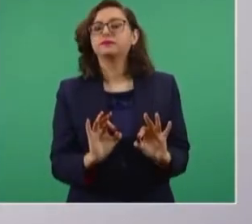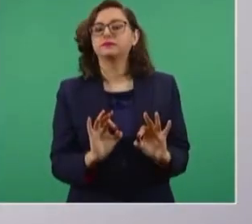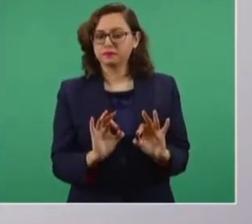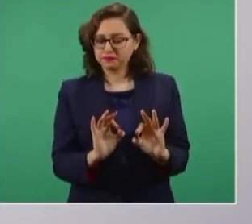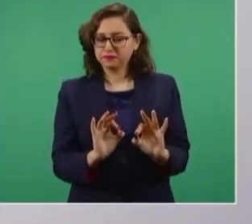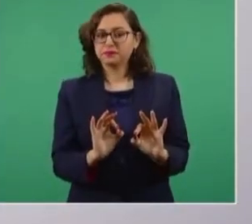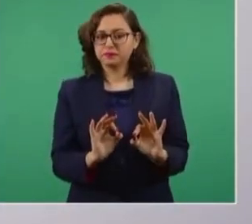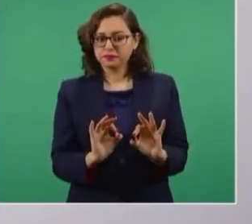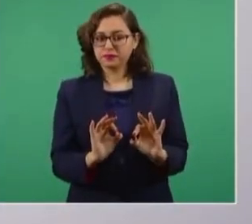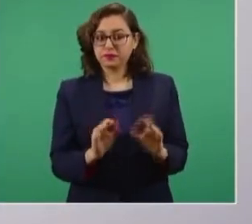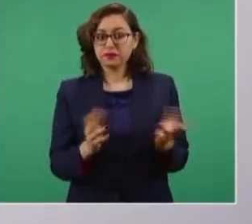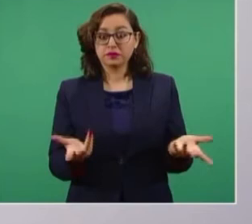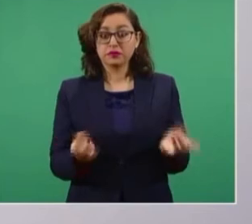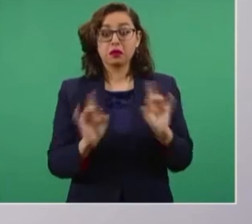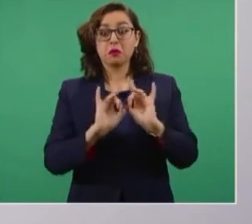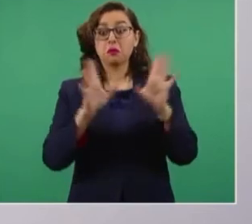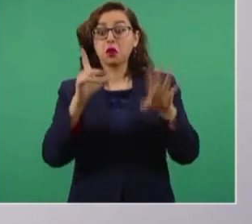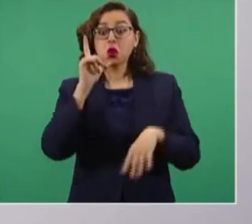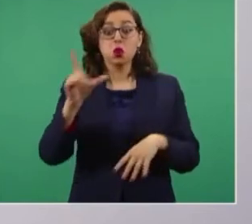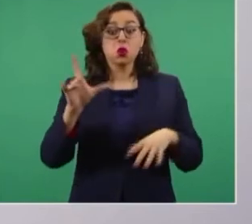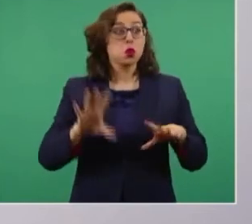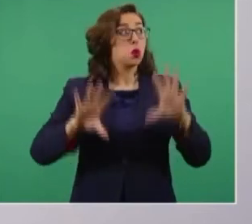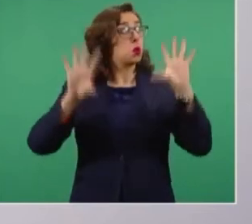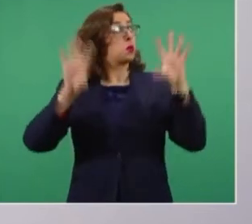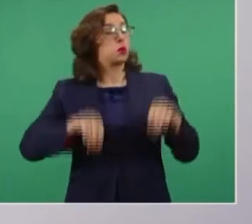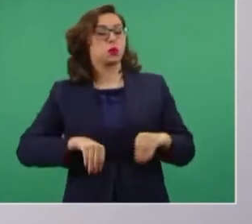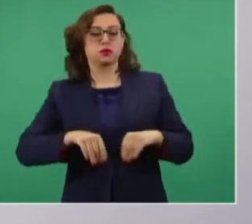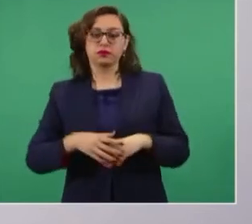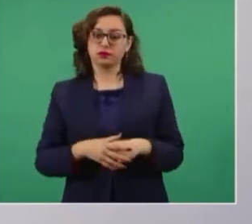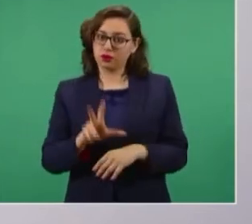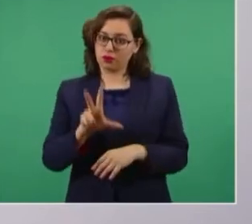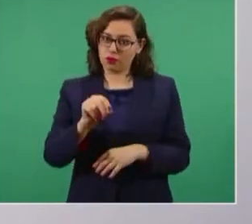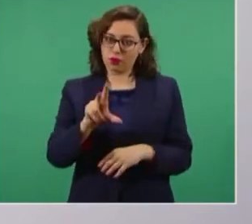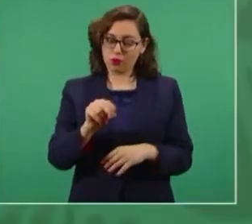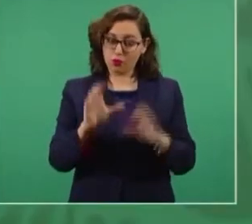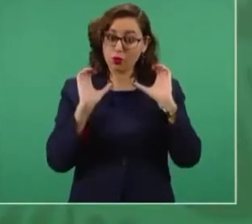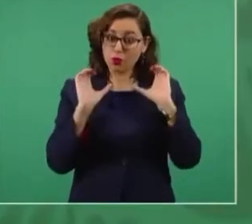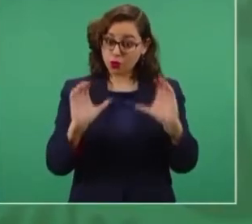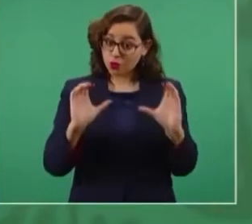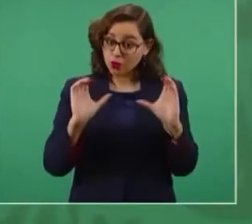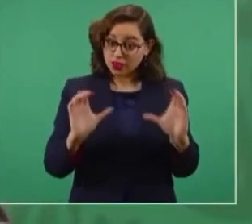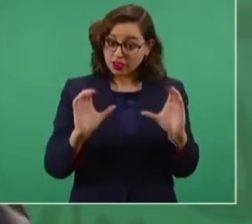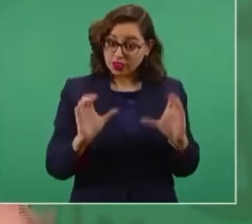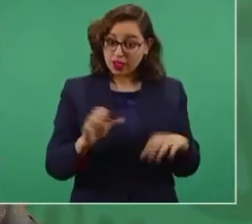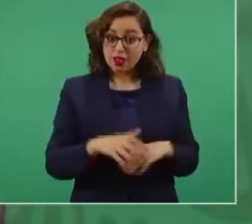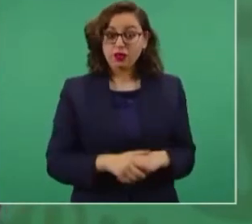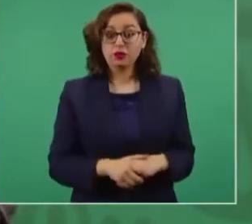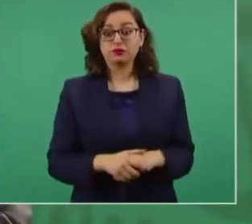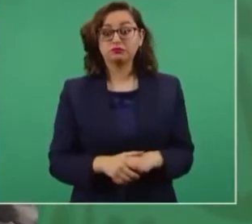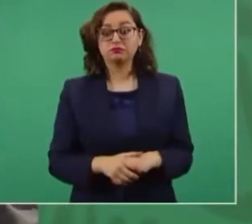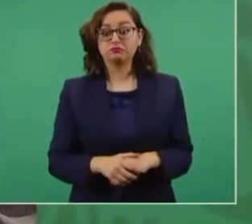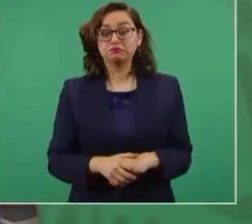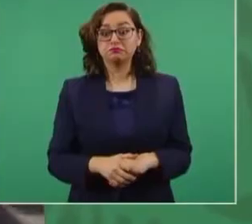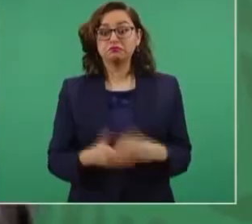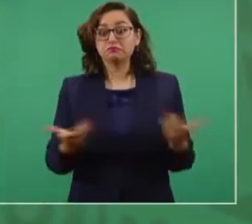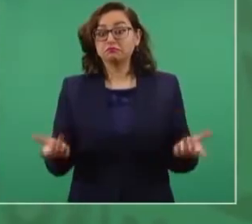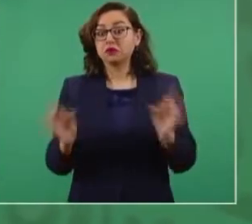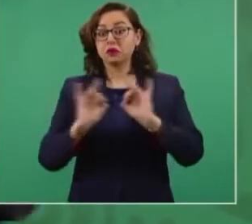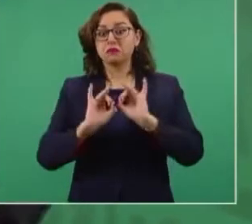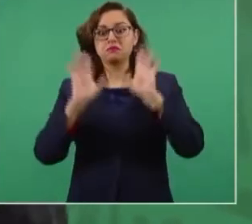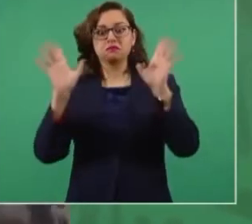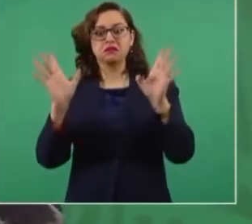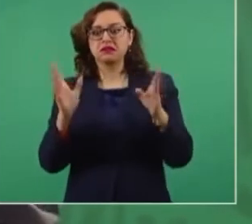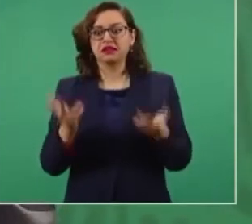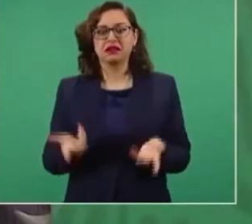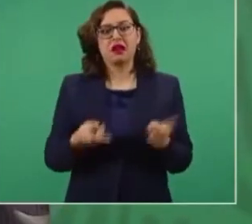cuidar que no se vaya la luz y cuidar que no vayan a saltar las casillas, todo lo que